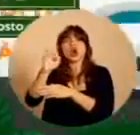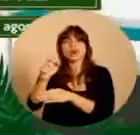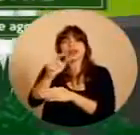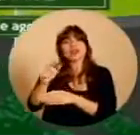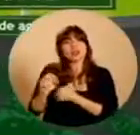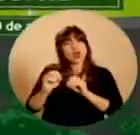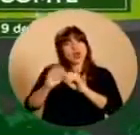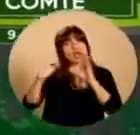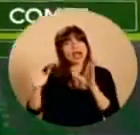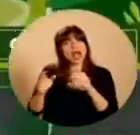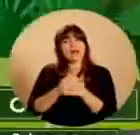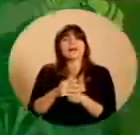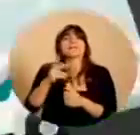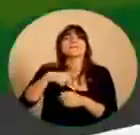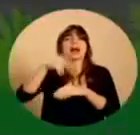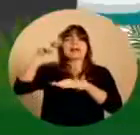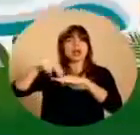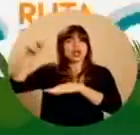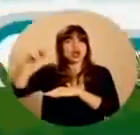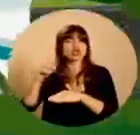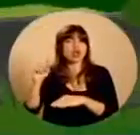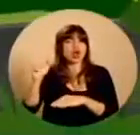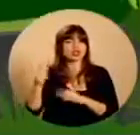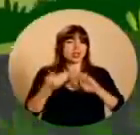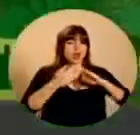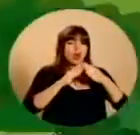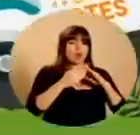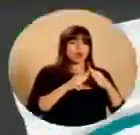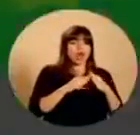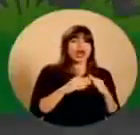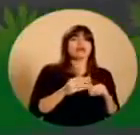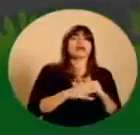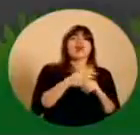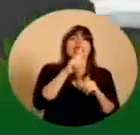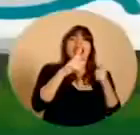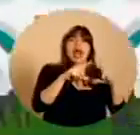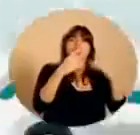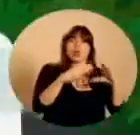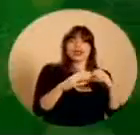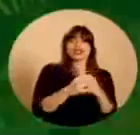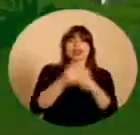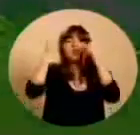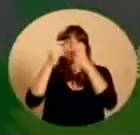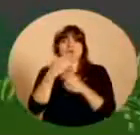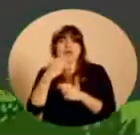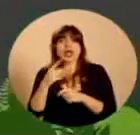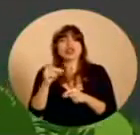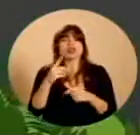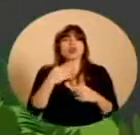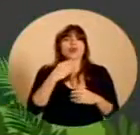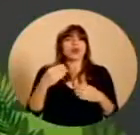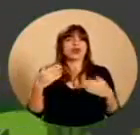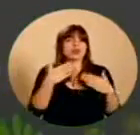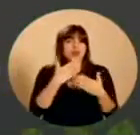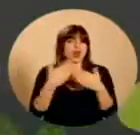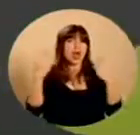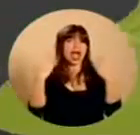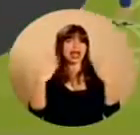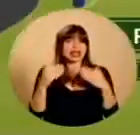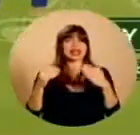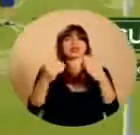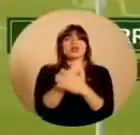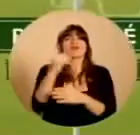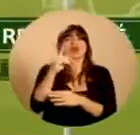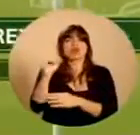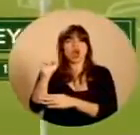Curré servirán de paso para el recorrido de la Ruta de las Artes. Compartirán su trabajo creativo para deleite de la familia en dos horarios, tempranito